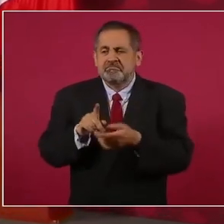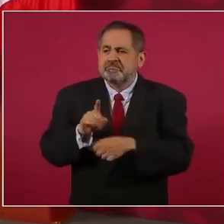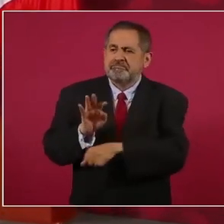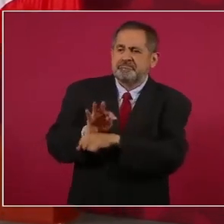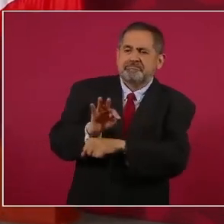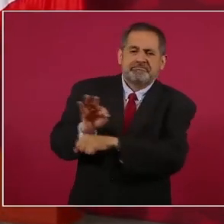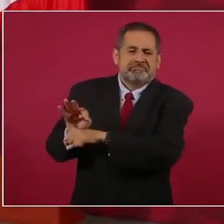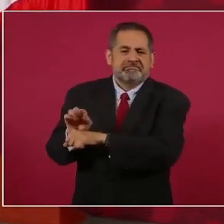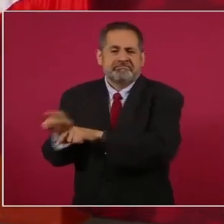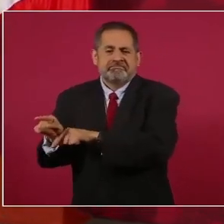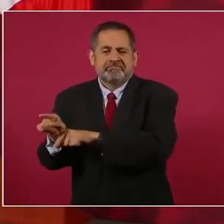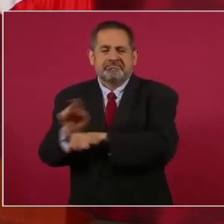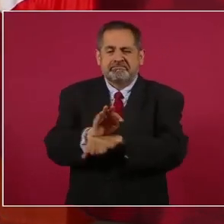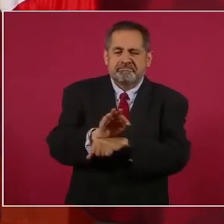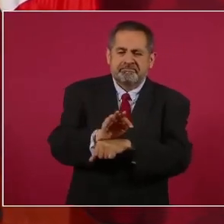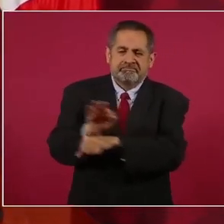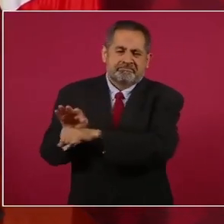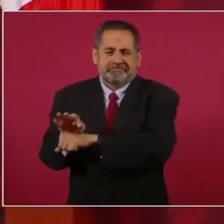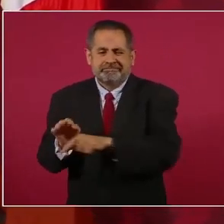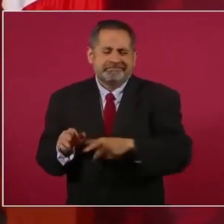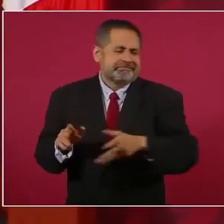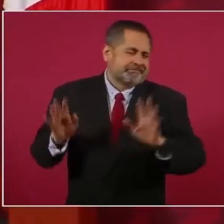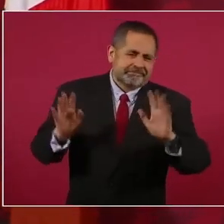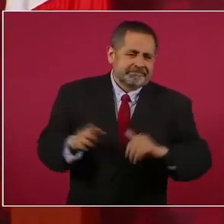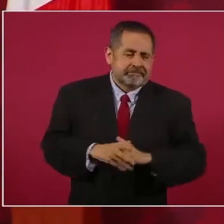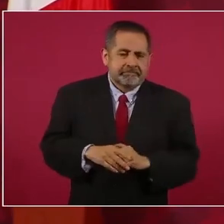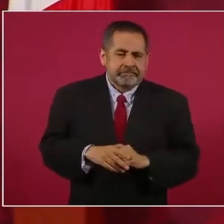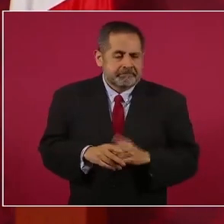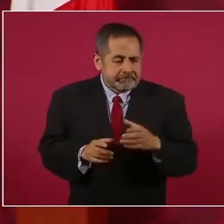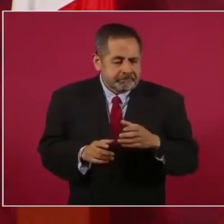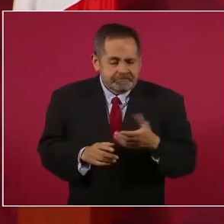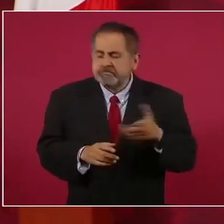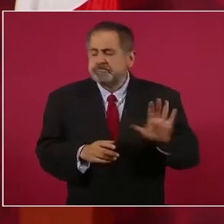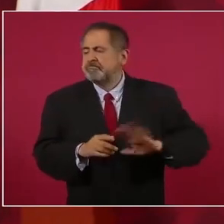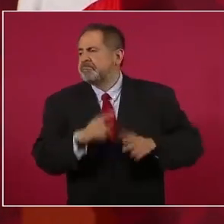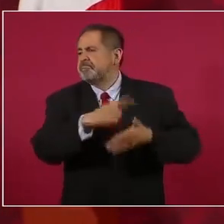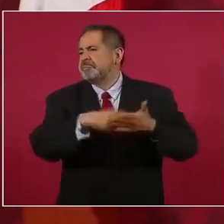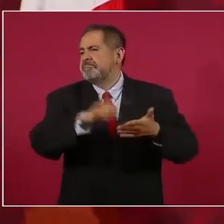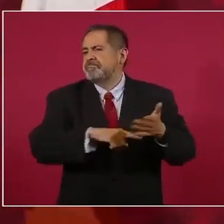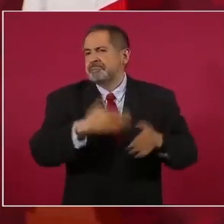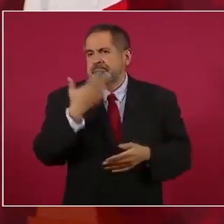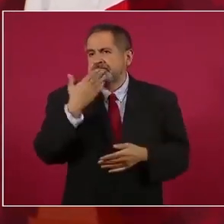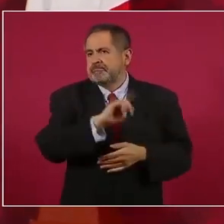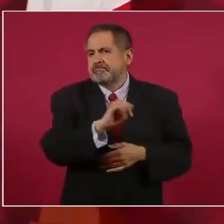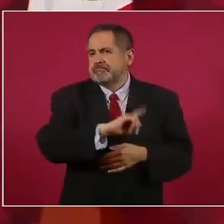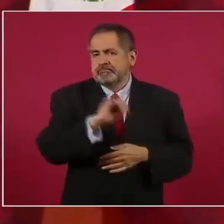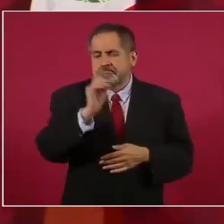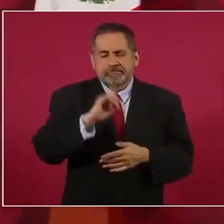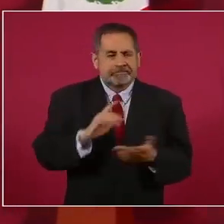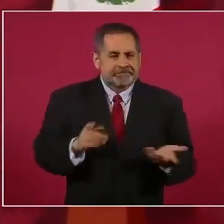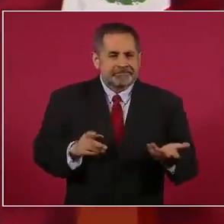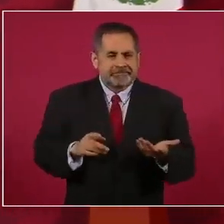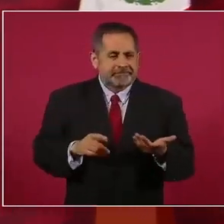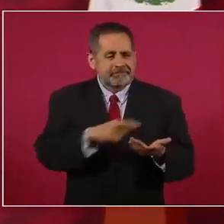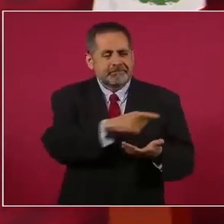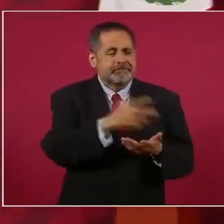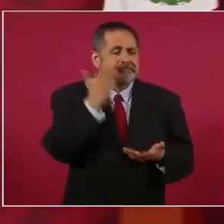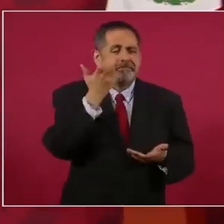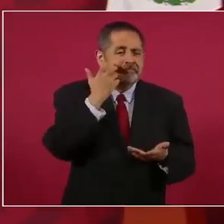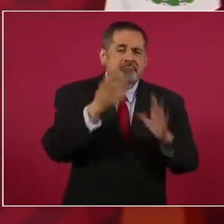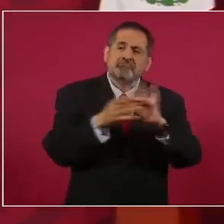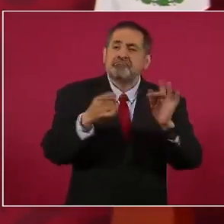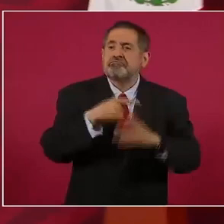las partes. Pues lo que hicieron fue distorsionar